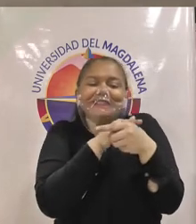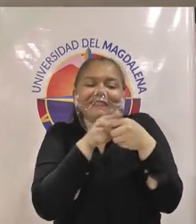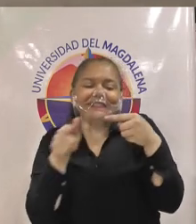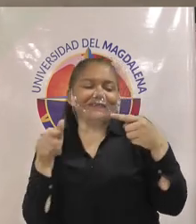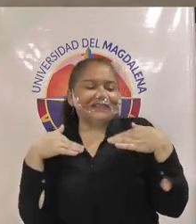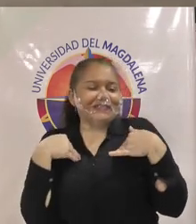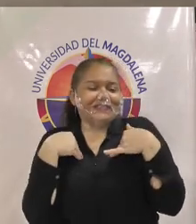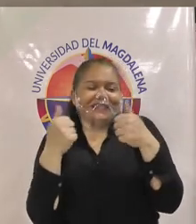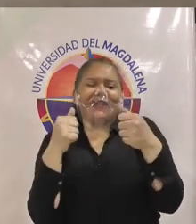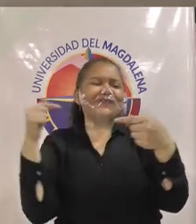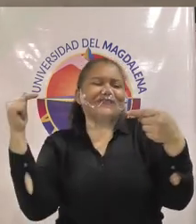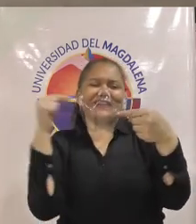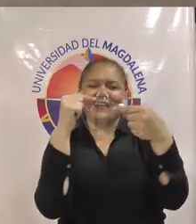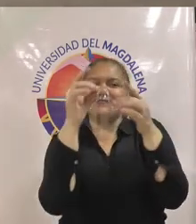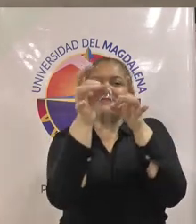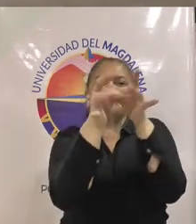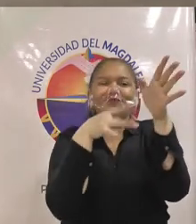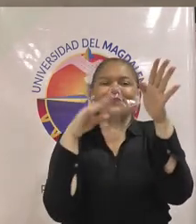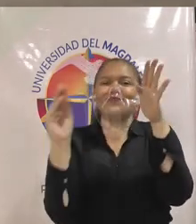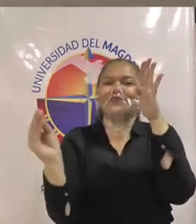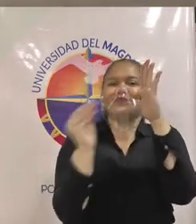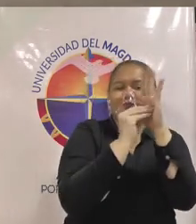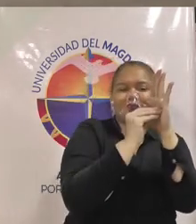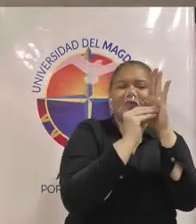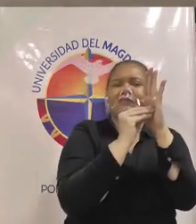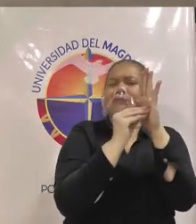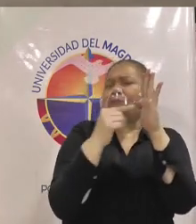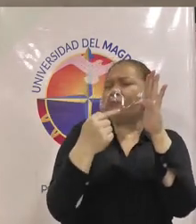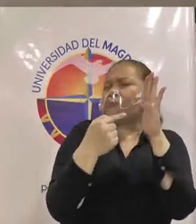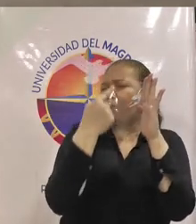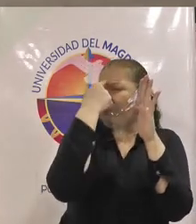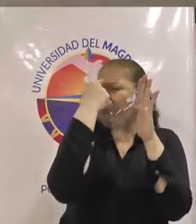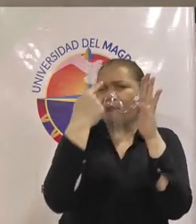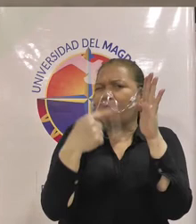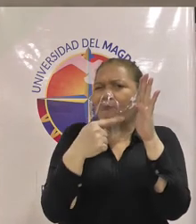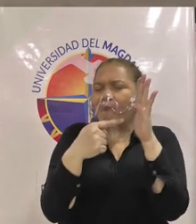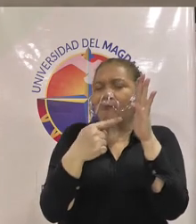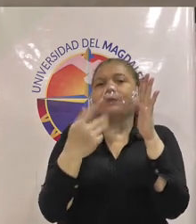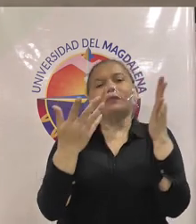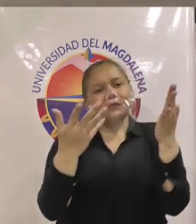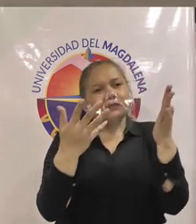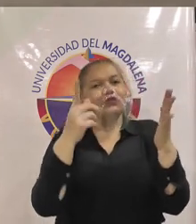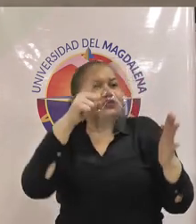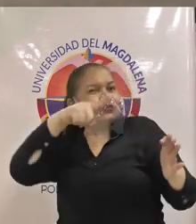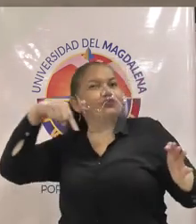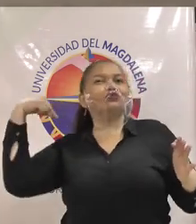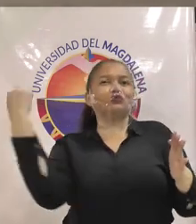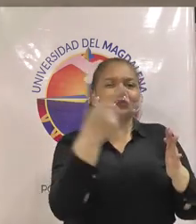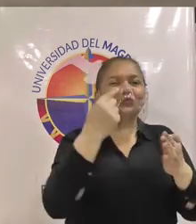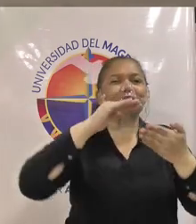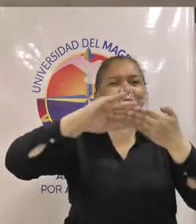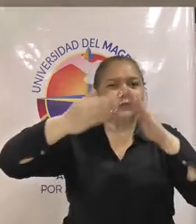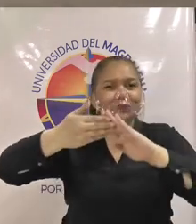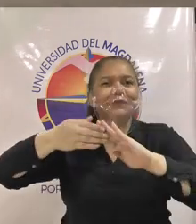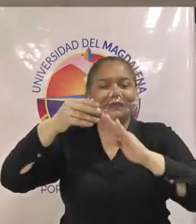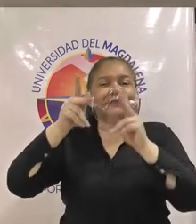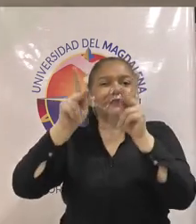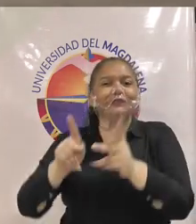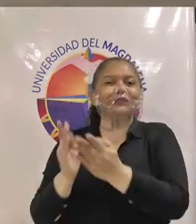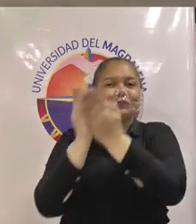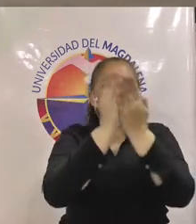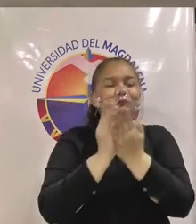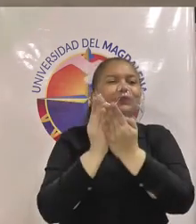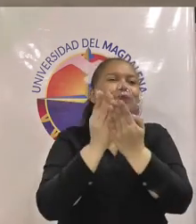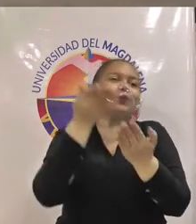esto con el fin de que pues de que se tomen o se debatan por toda la comunidad estudiantil pues los